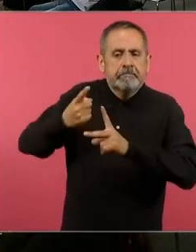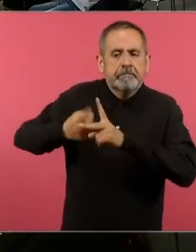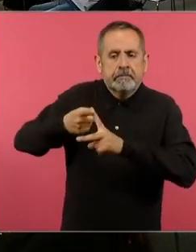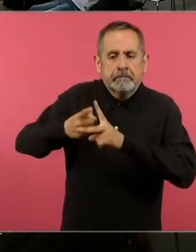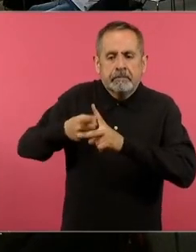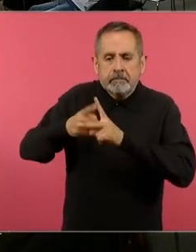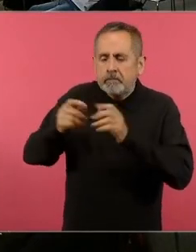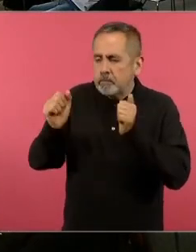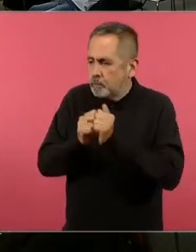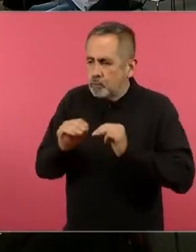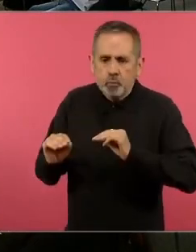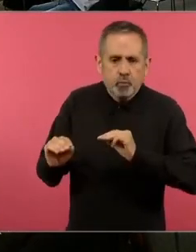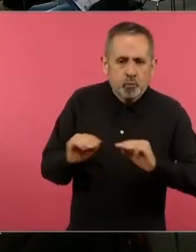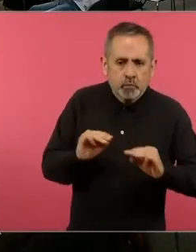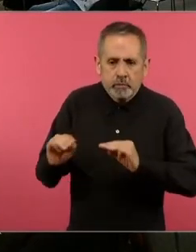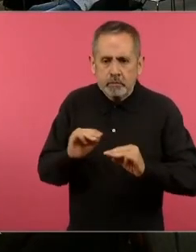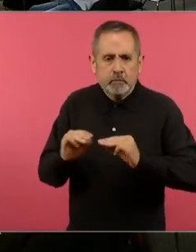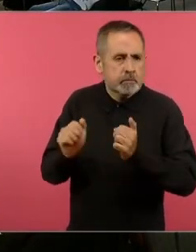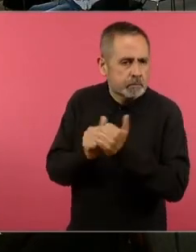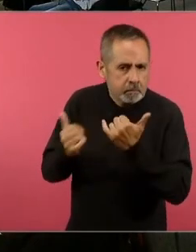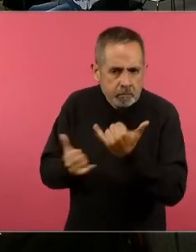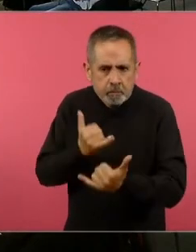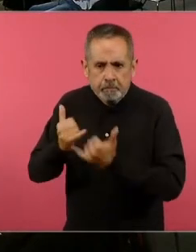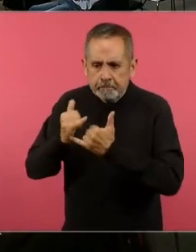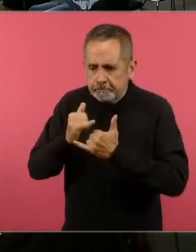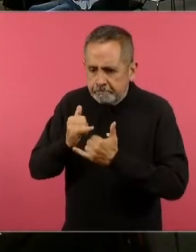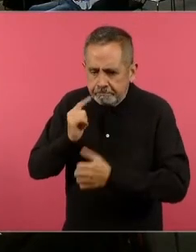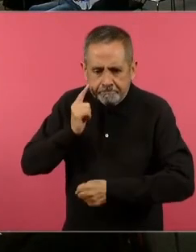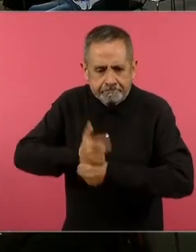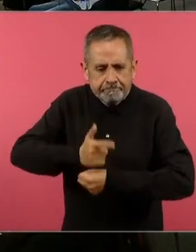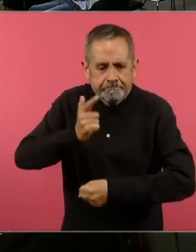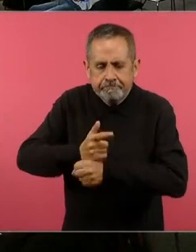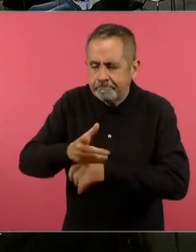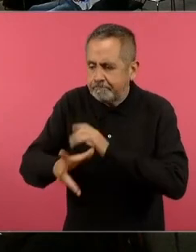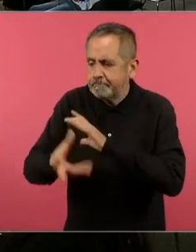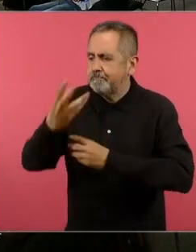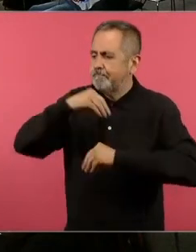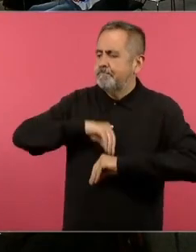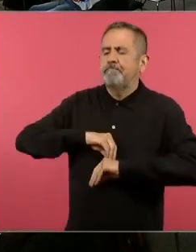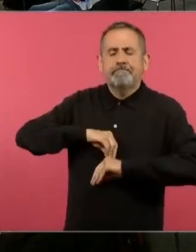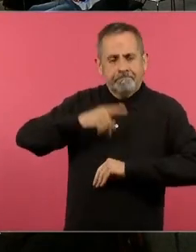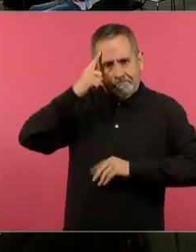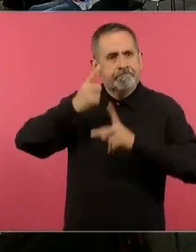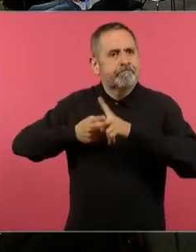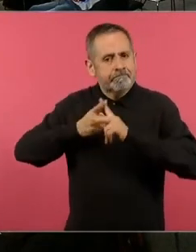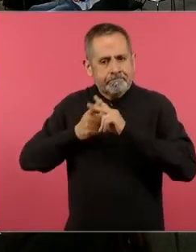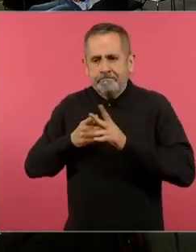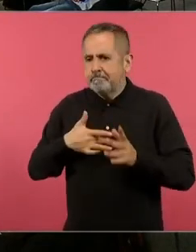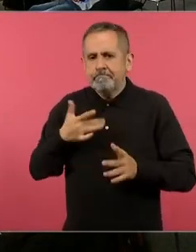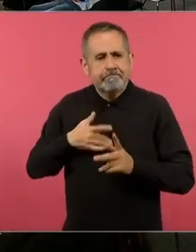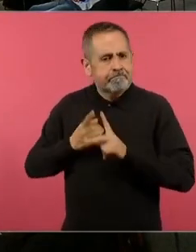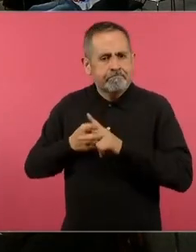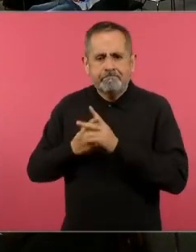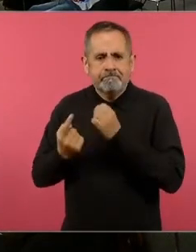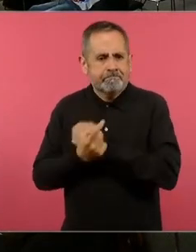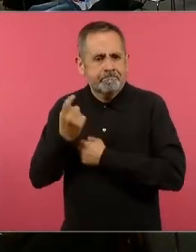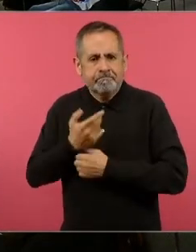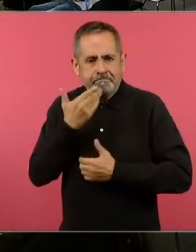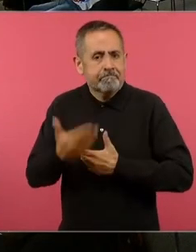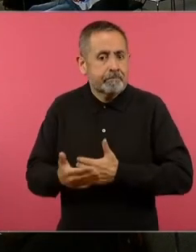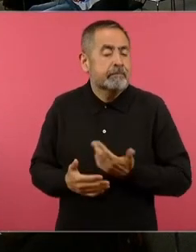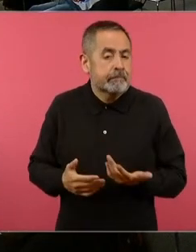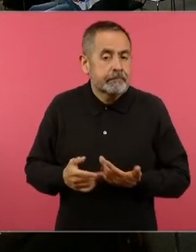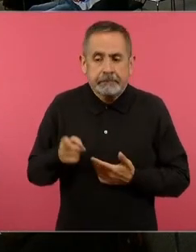manera lúdica y esto es muy importante para que el niño también dependiendo de su edad pero que vaya